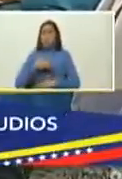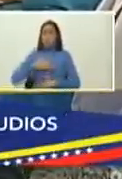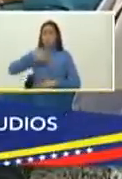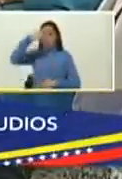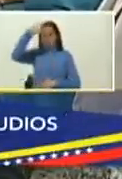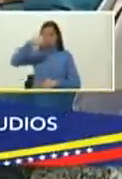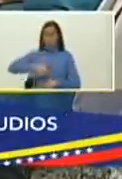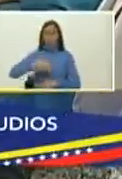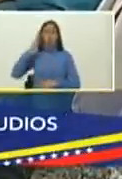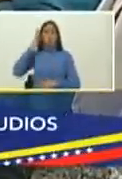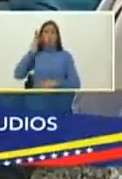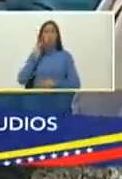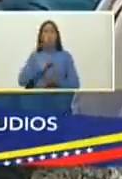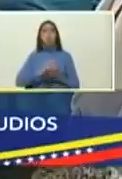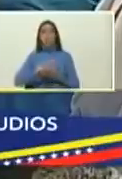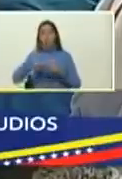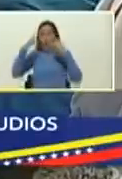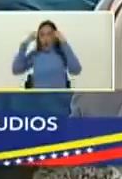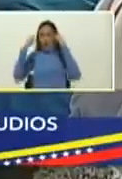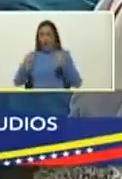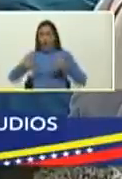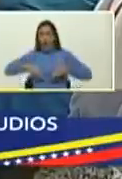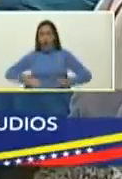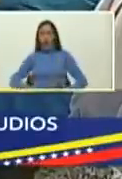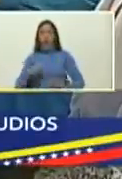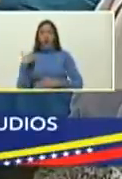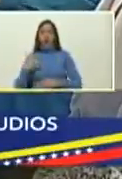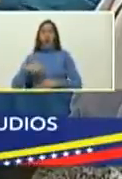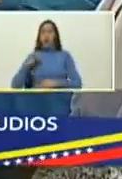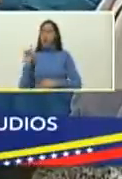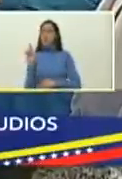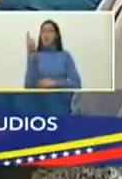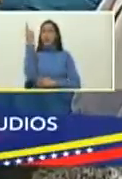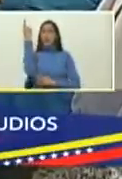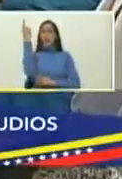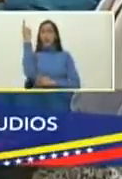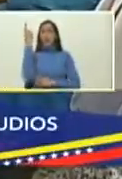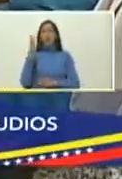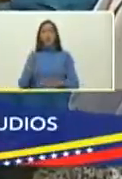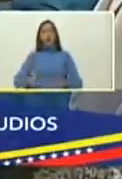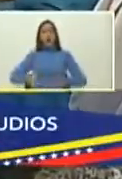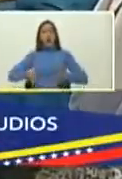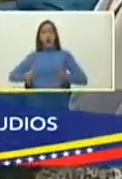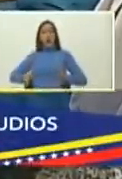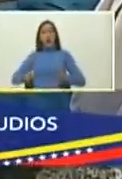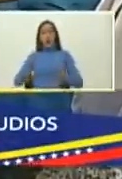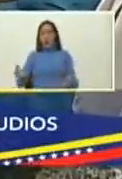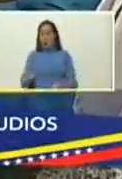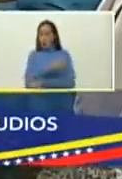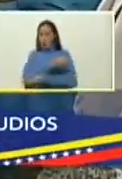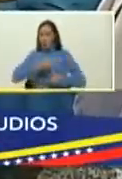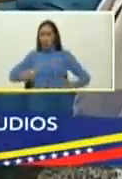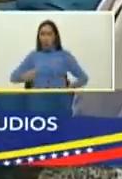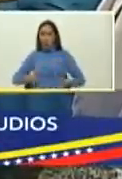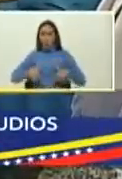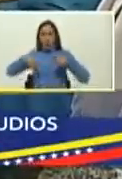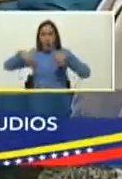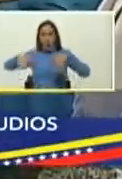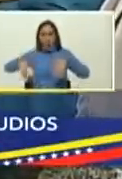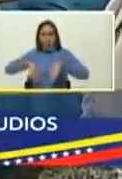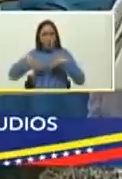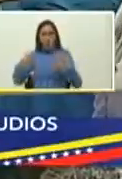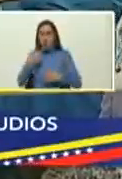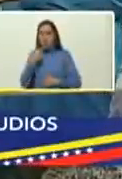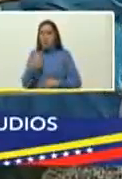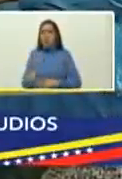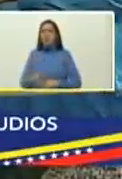escritora argentina primera escritora argentina en ganar este maravilloso premio quiero decirle